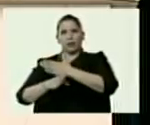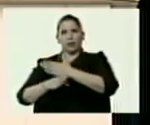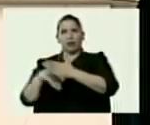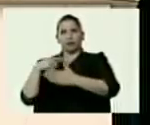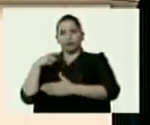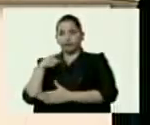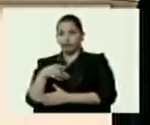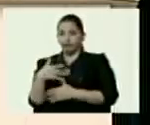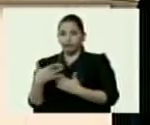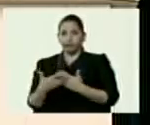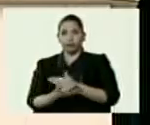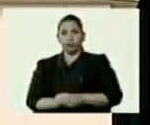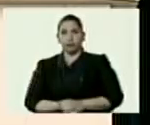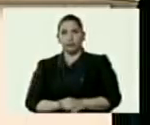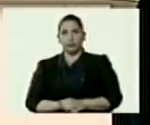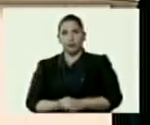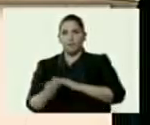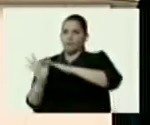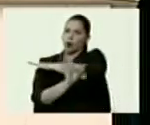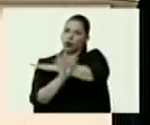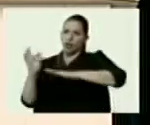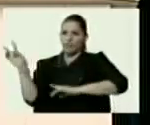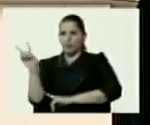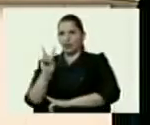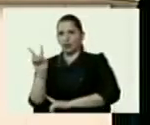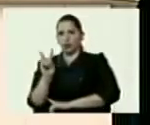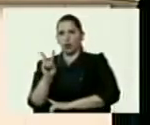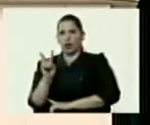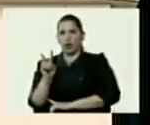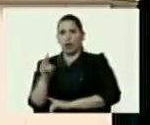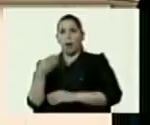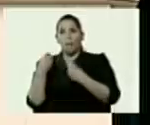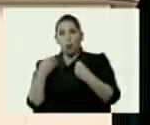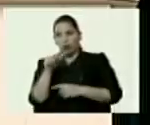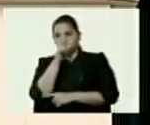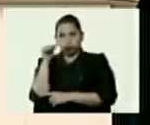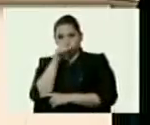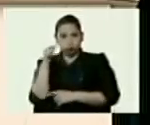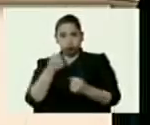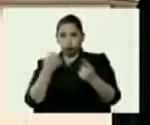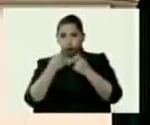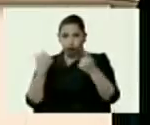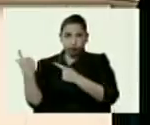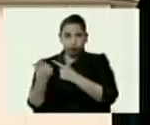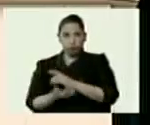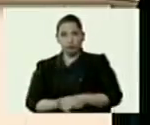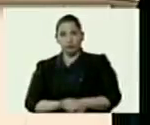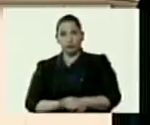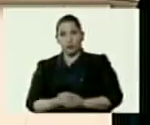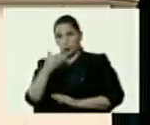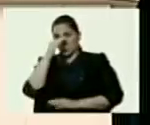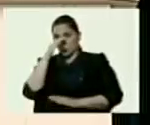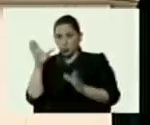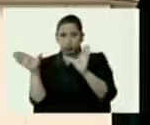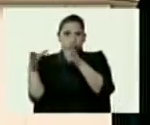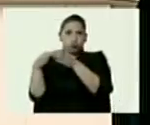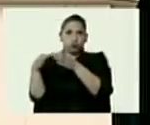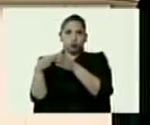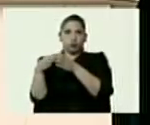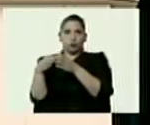la frontera venezolana por la acción del narcotráfico, del contrabando, del paramilitarismo, de los grupos irregulares.